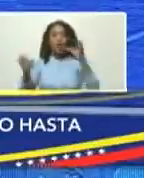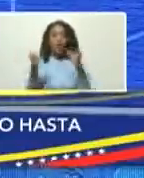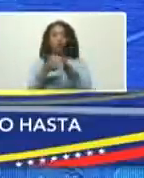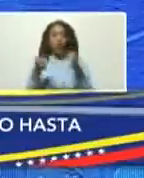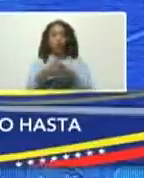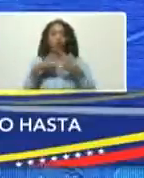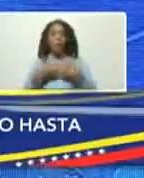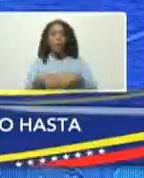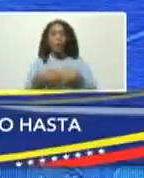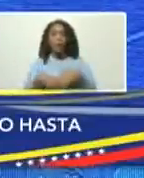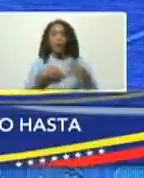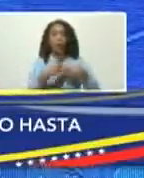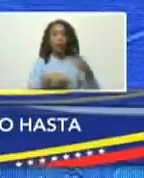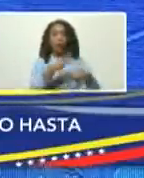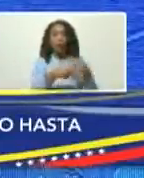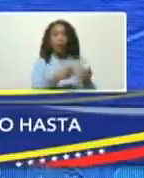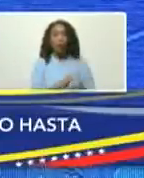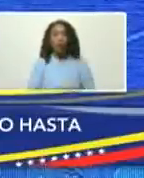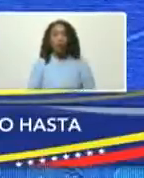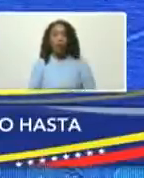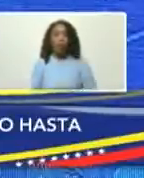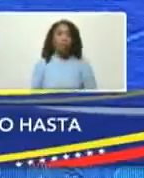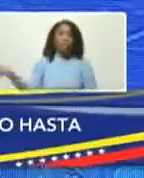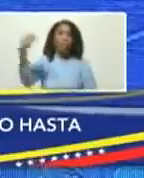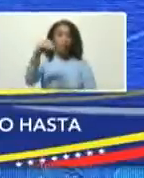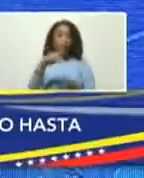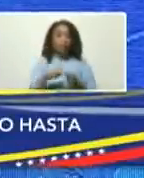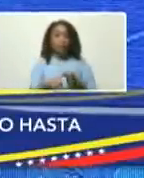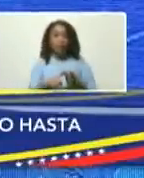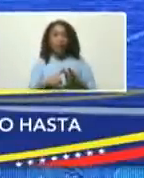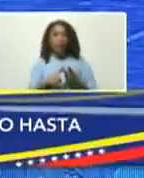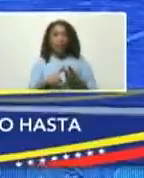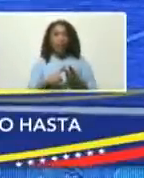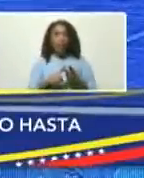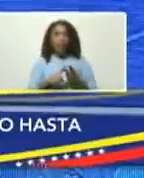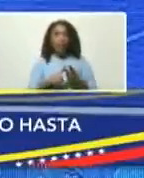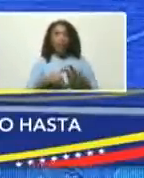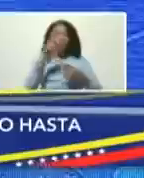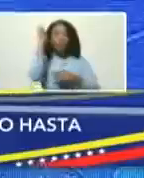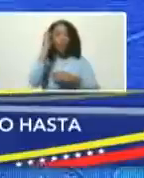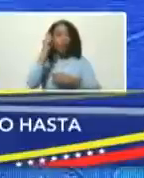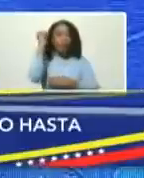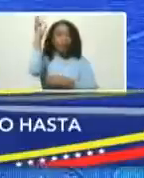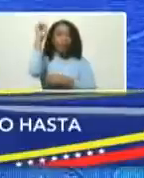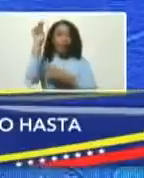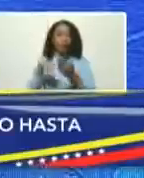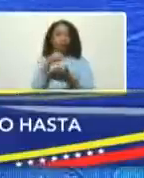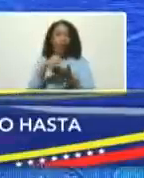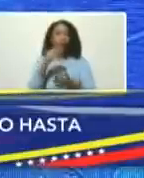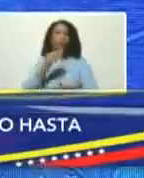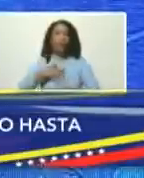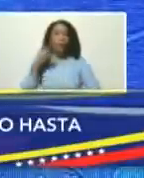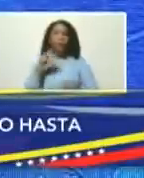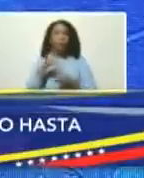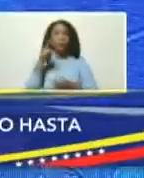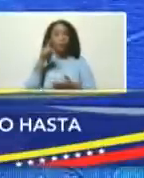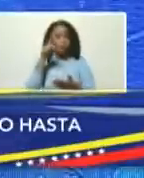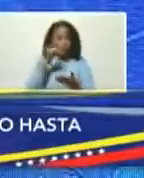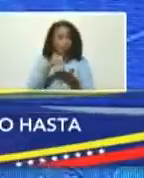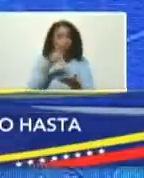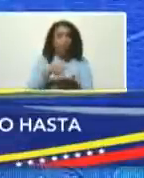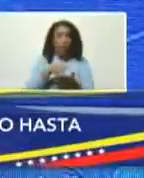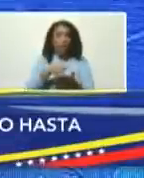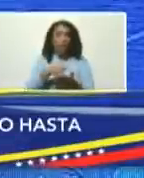empresariales productivos además diputado en la asamblea nacional y ha podido participar como diputado